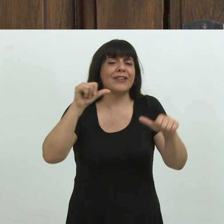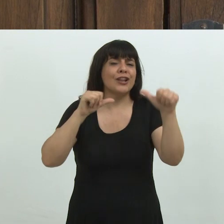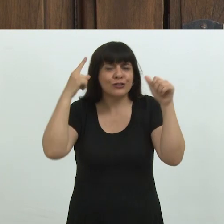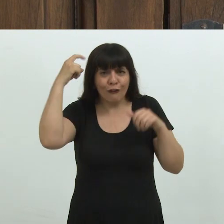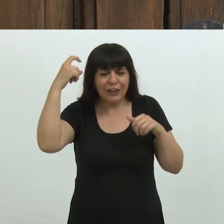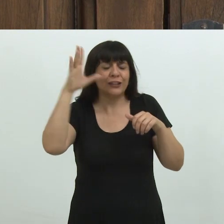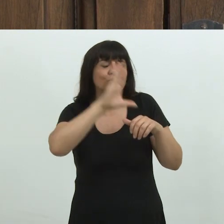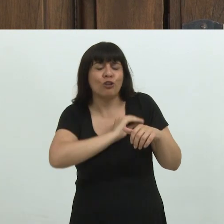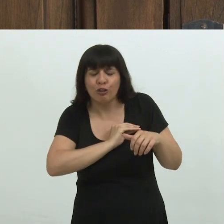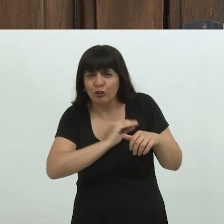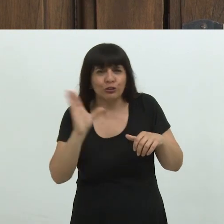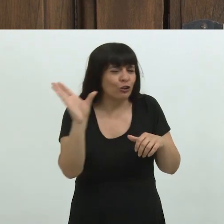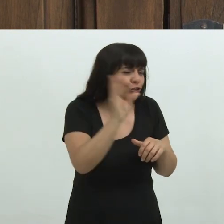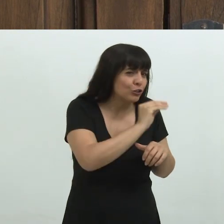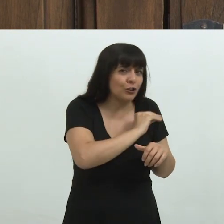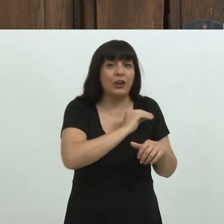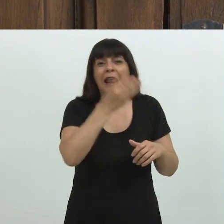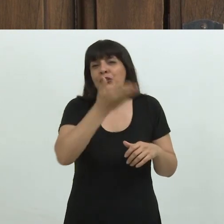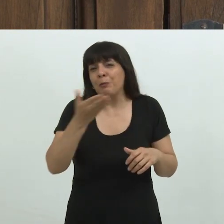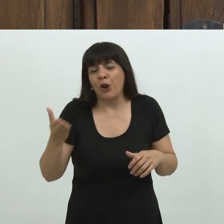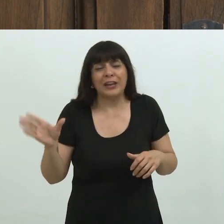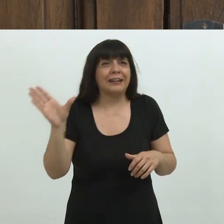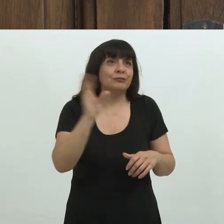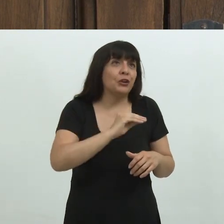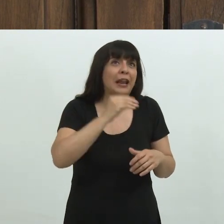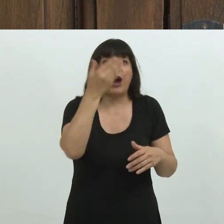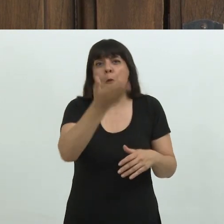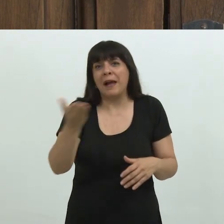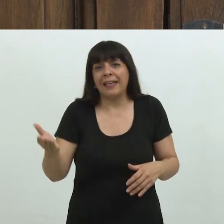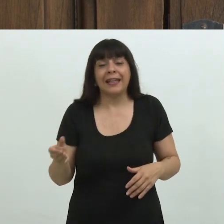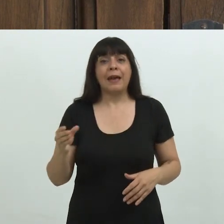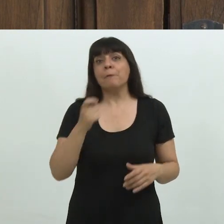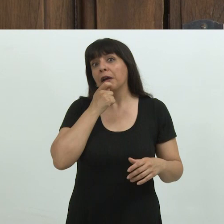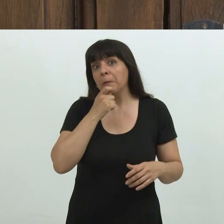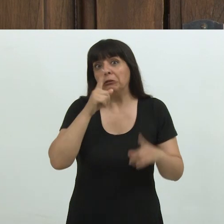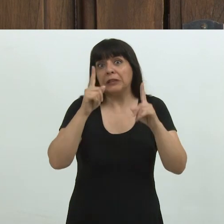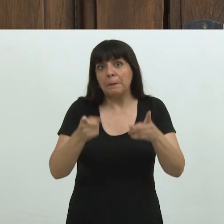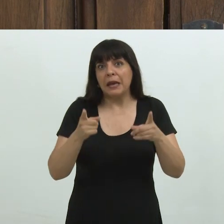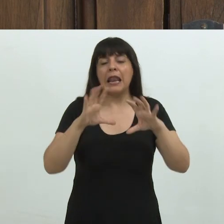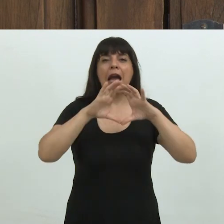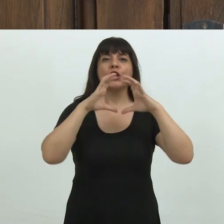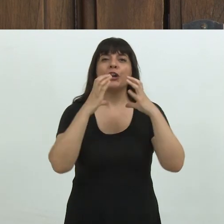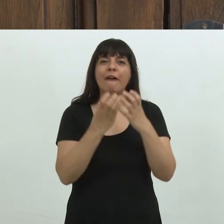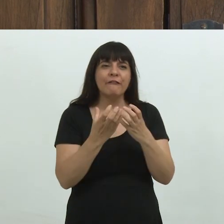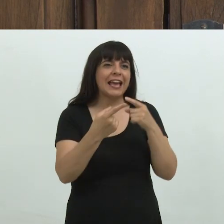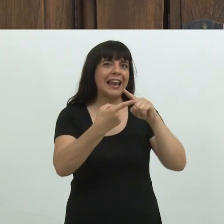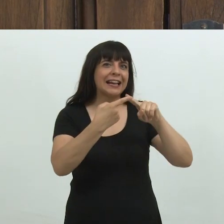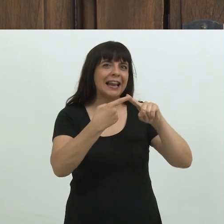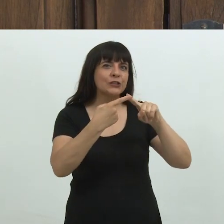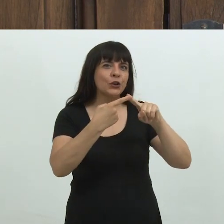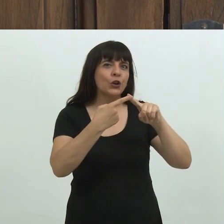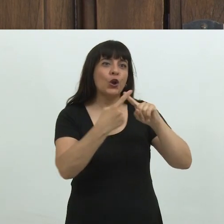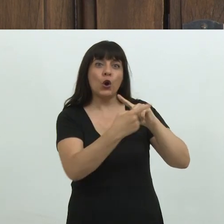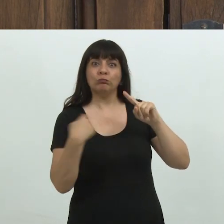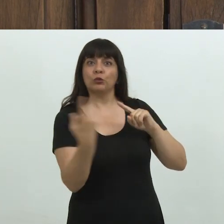la antropología, y a todo el mundo complejo de las humanidades, la geografía y su relación con nuestro paisaje y con nuestro